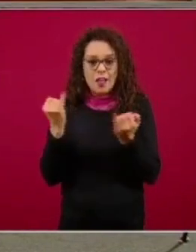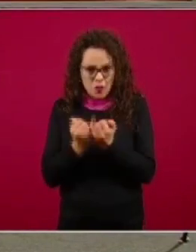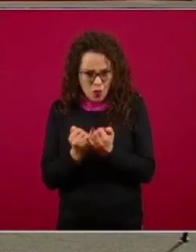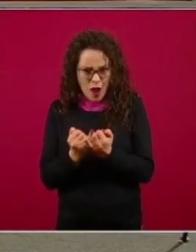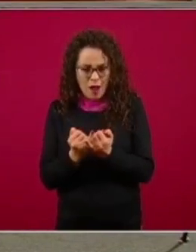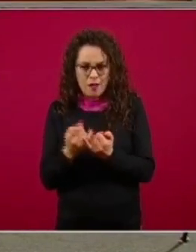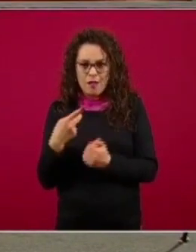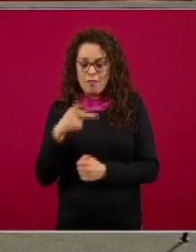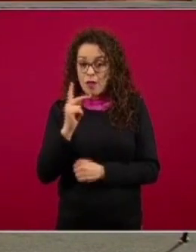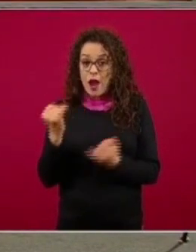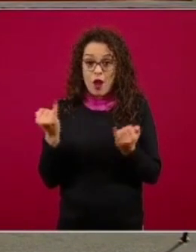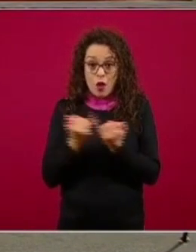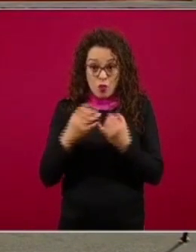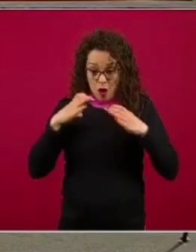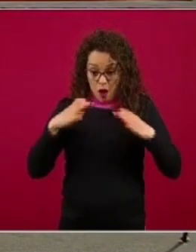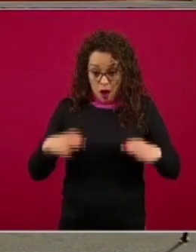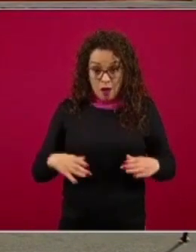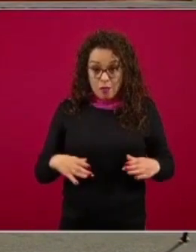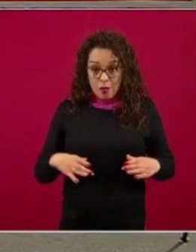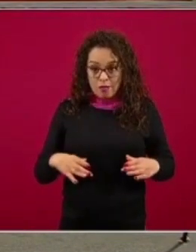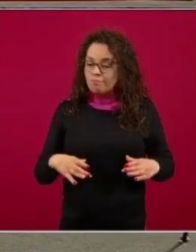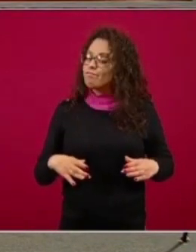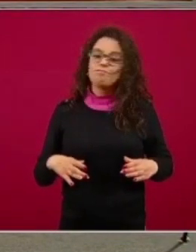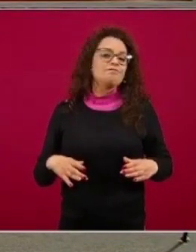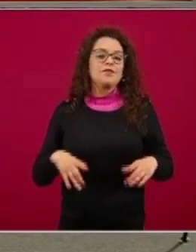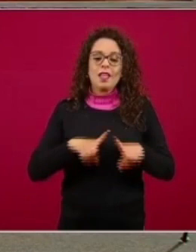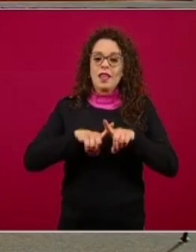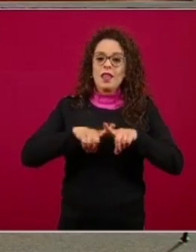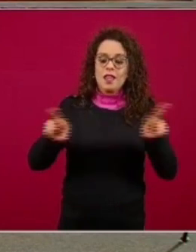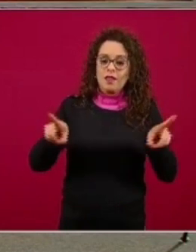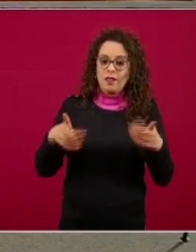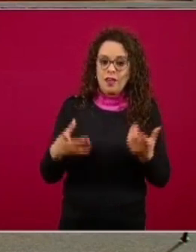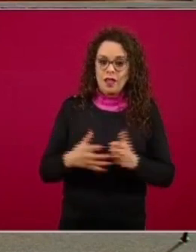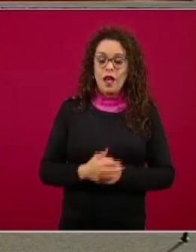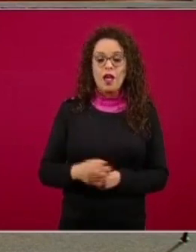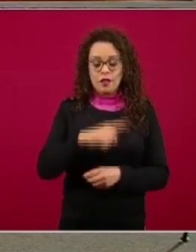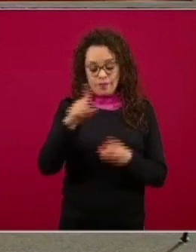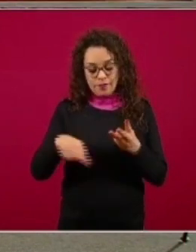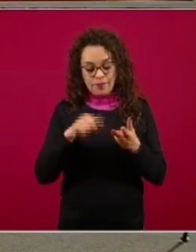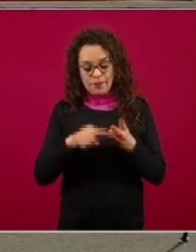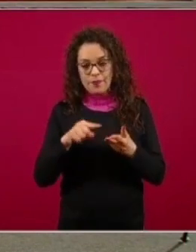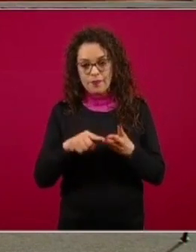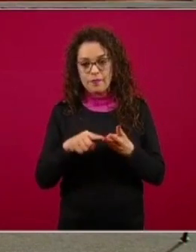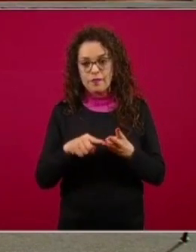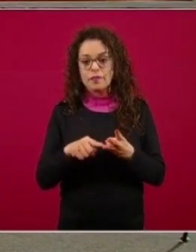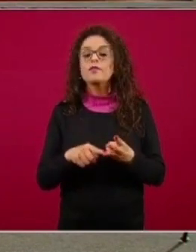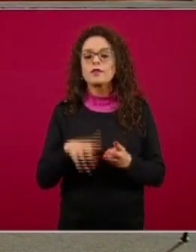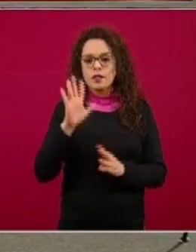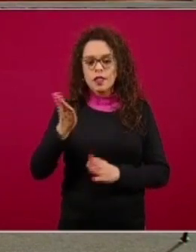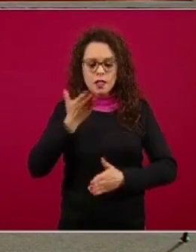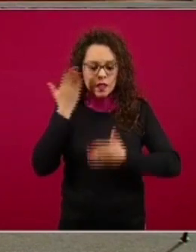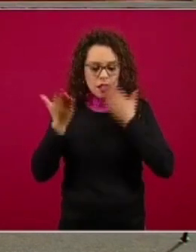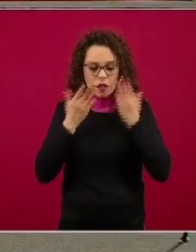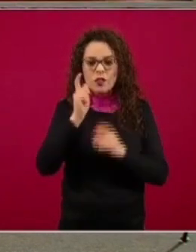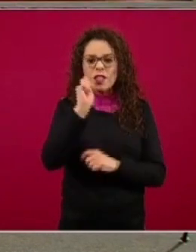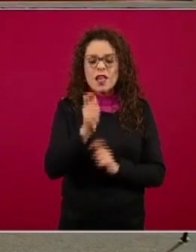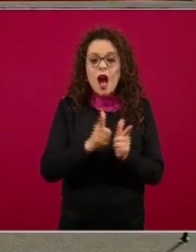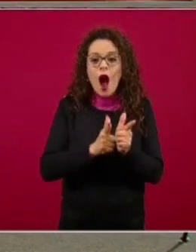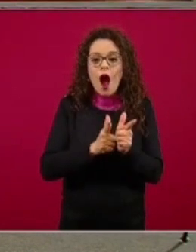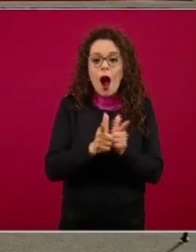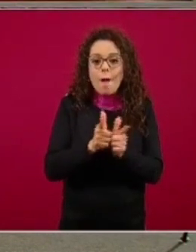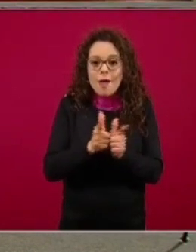respondemos de la misma manera y tercero hay estudios ahora en gemelos en los cuales